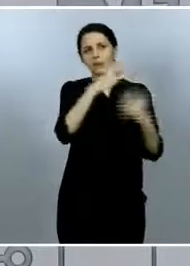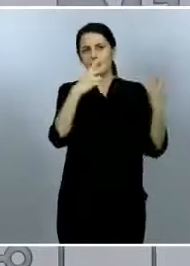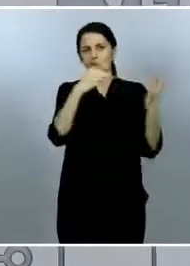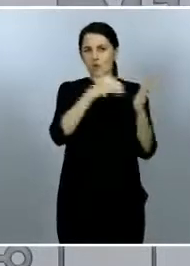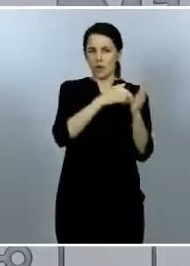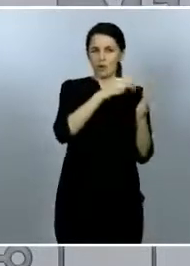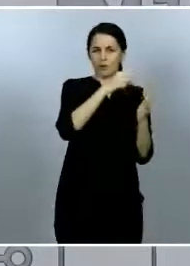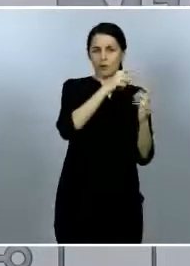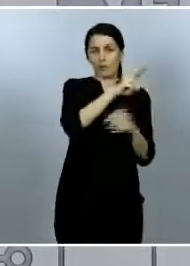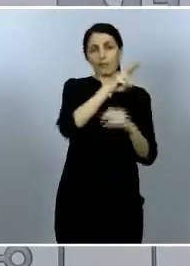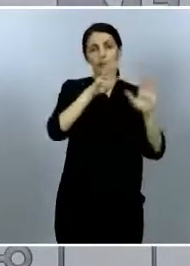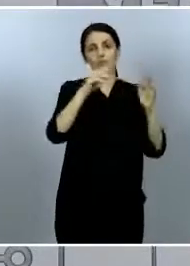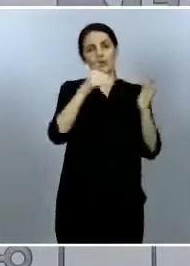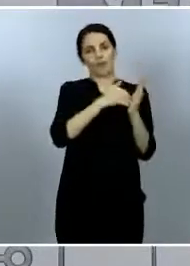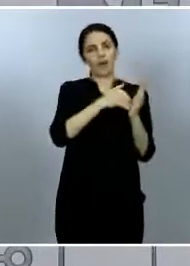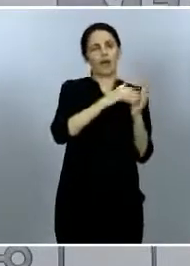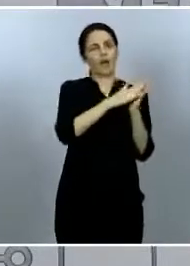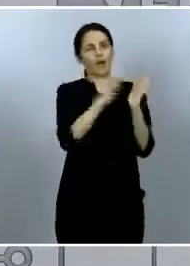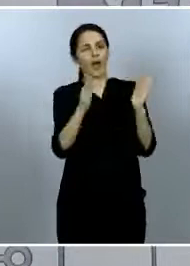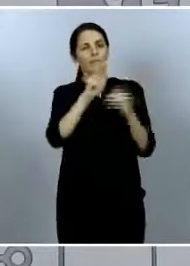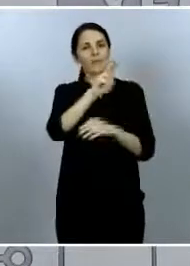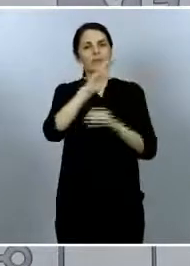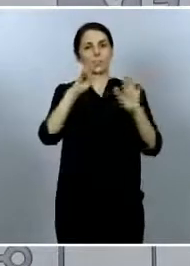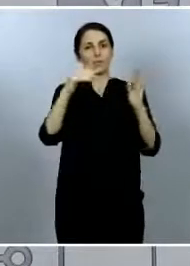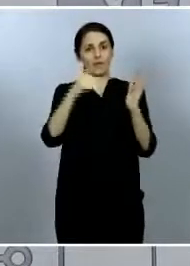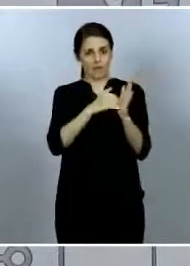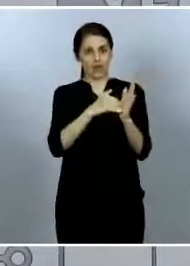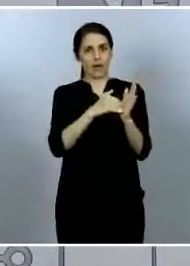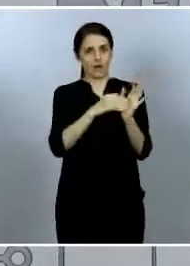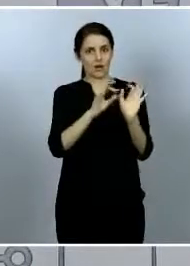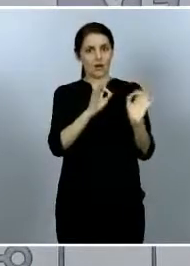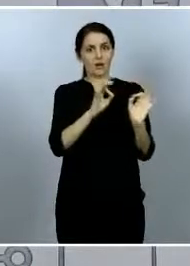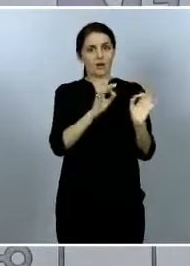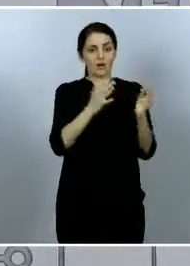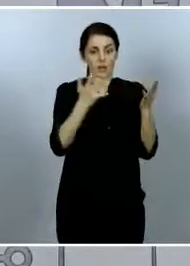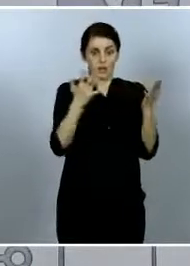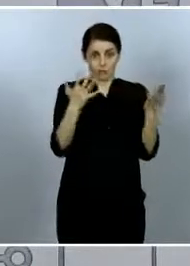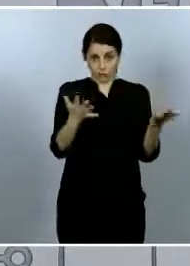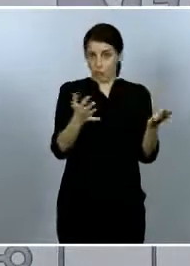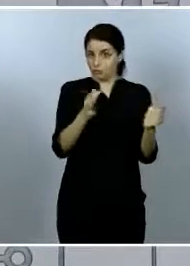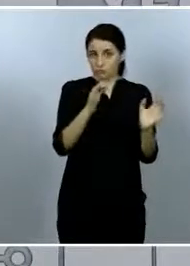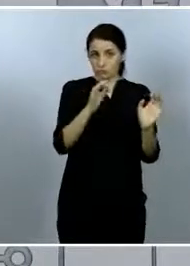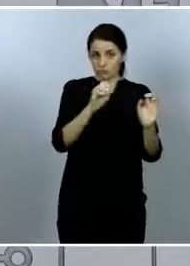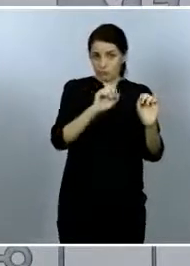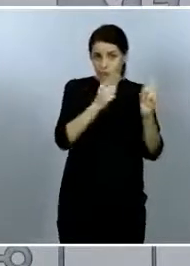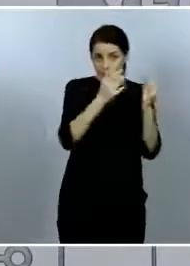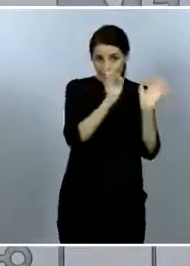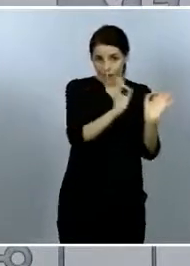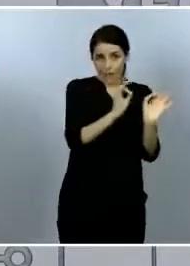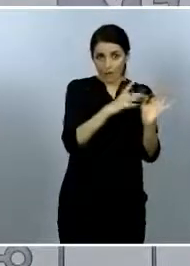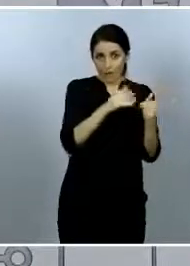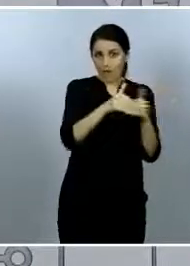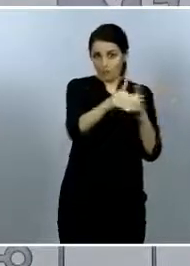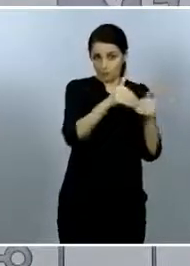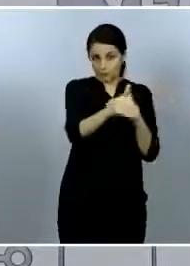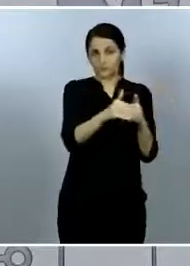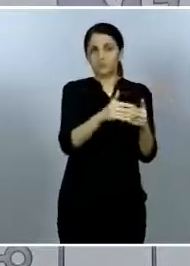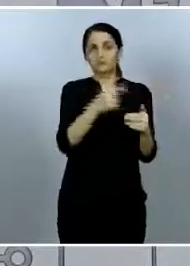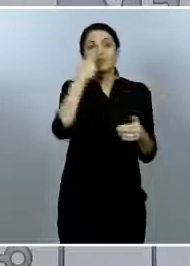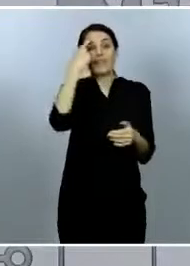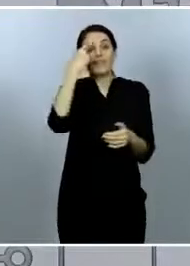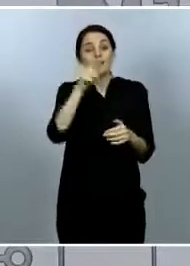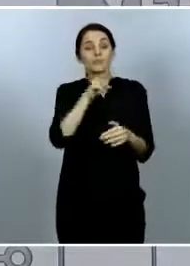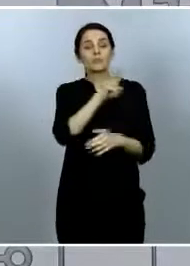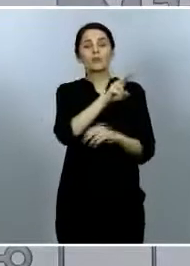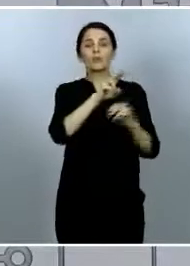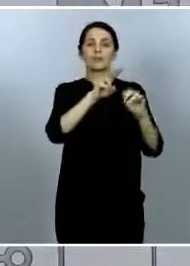muy importante de esos 43.000 de exceso que hemos observado. Sabemos que entre esos 28.000 o 29.000 casos